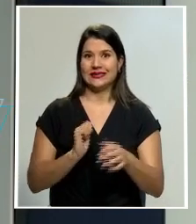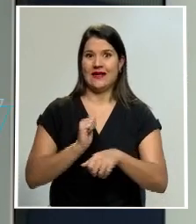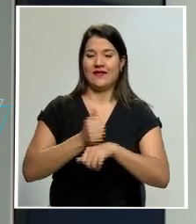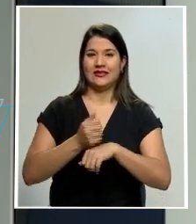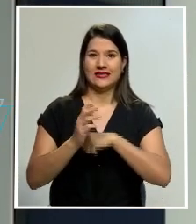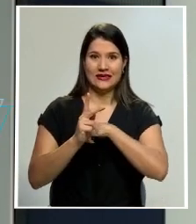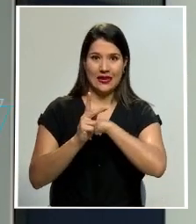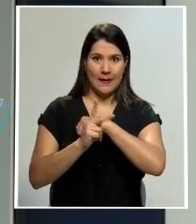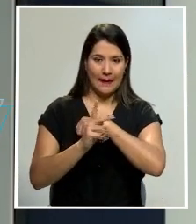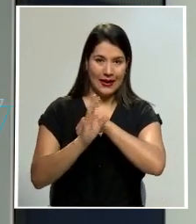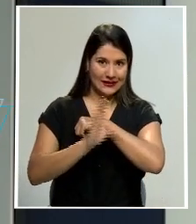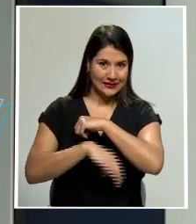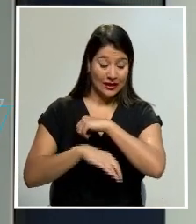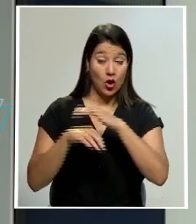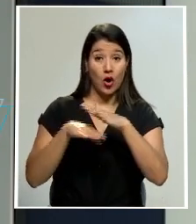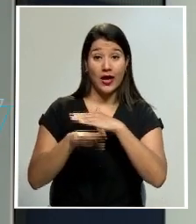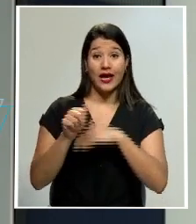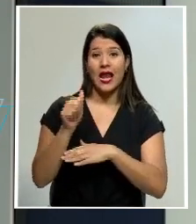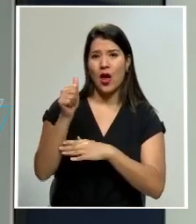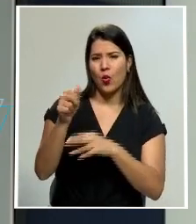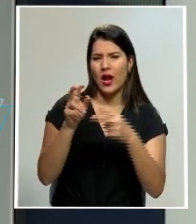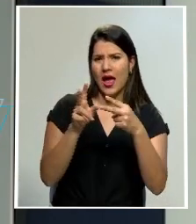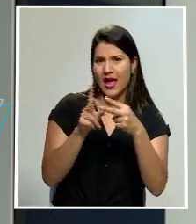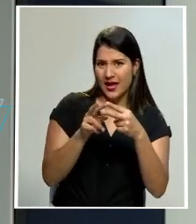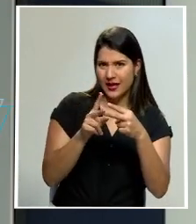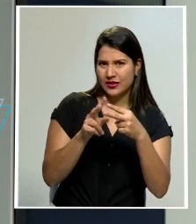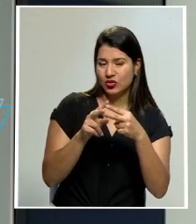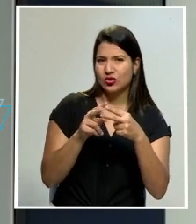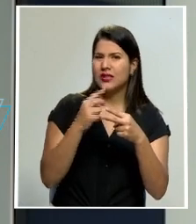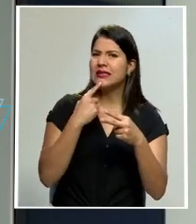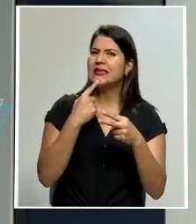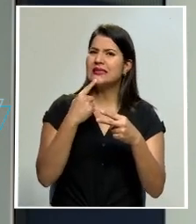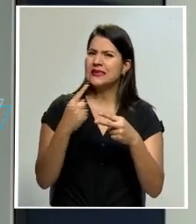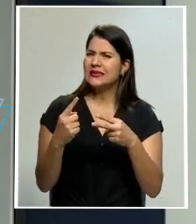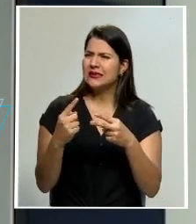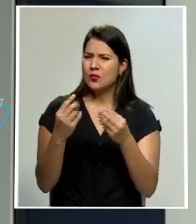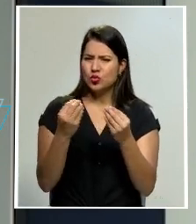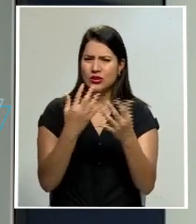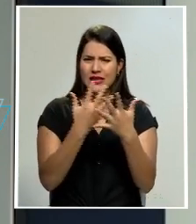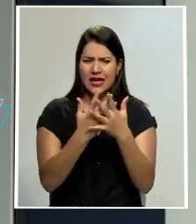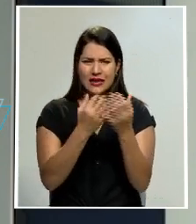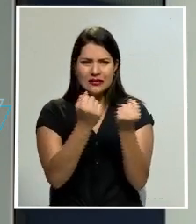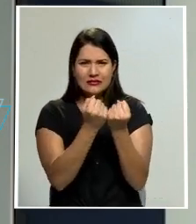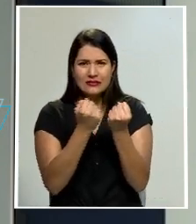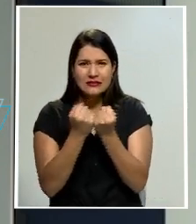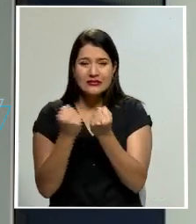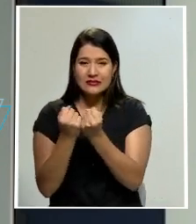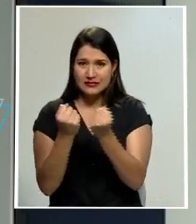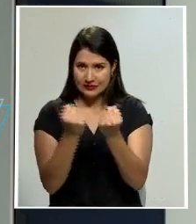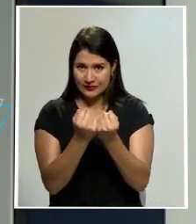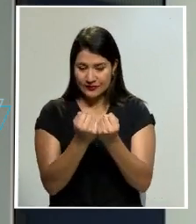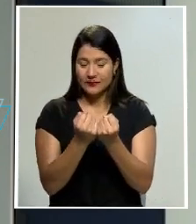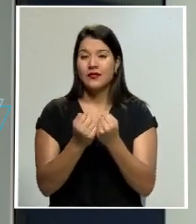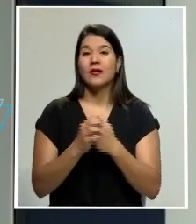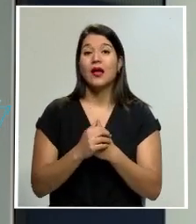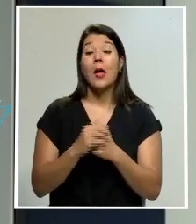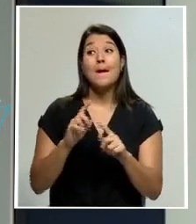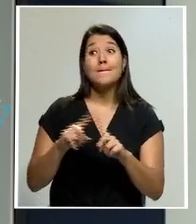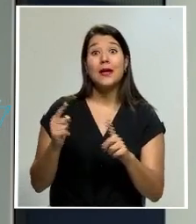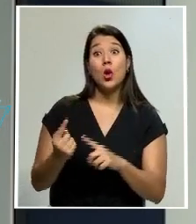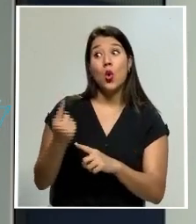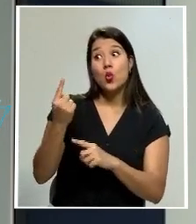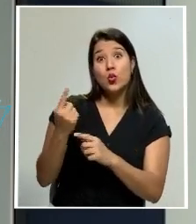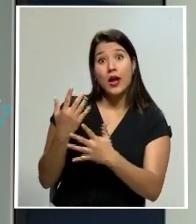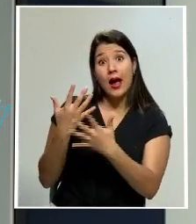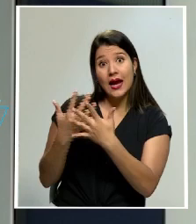ante los hechos de hacinamiento que se están presentando en el sistema penitenciario y esto por una cárcel que